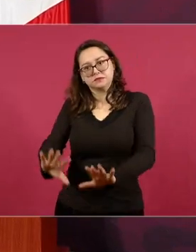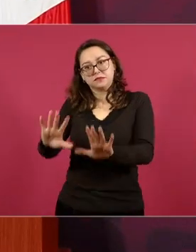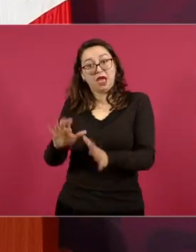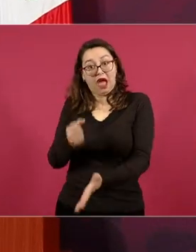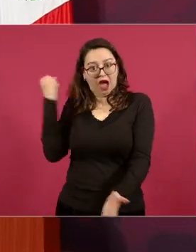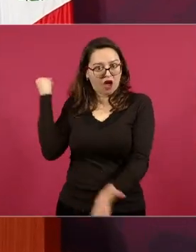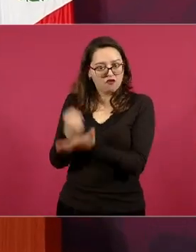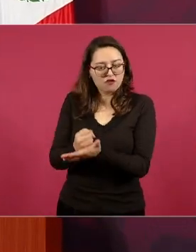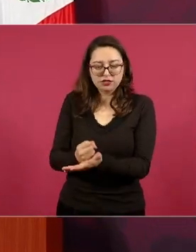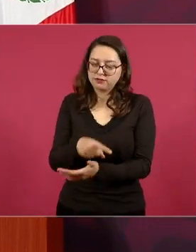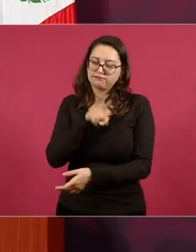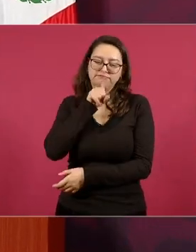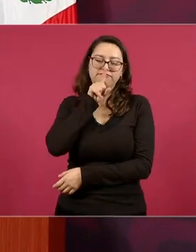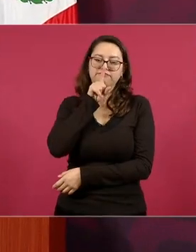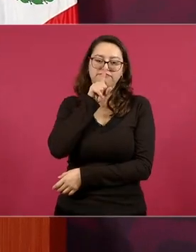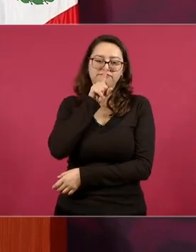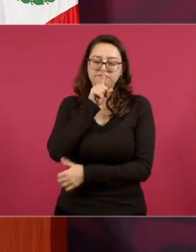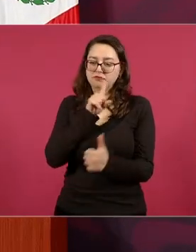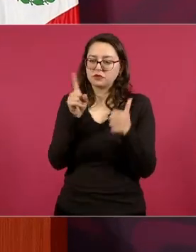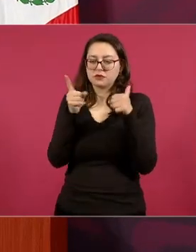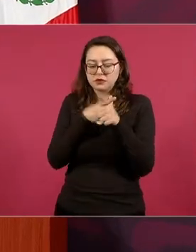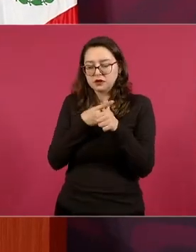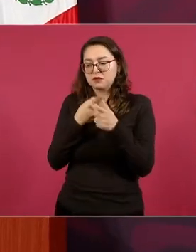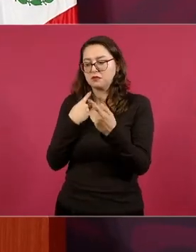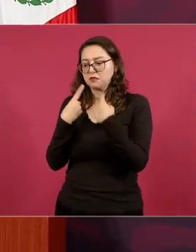todo por la razón y el derecho y además